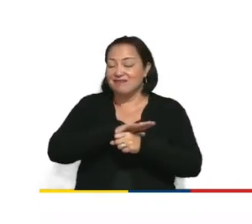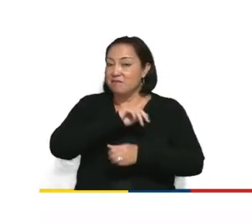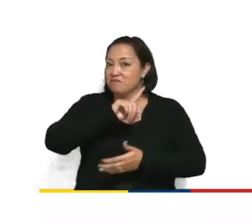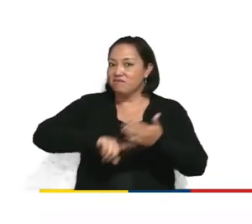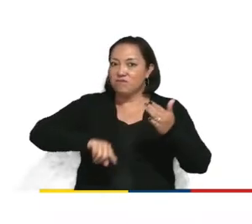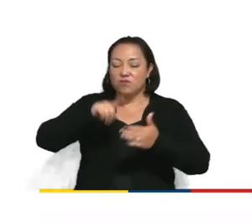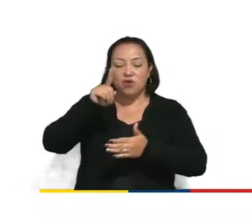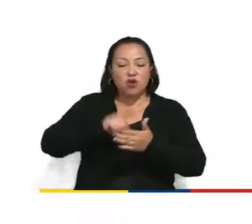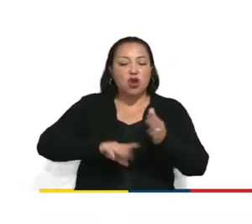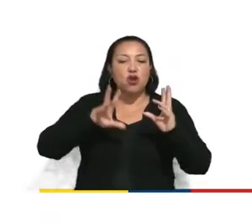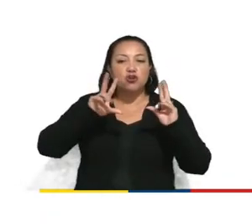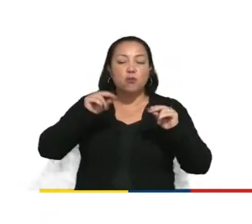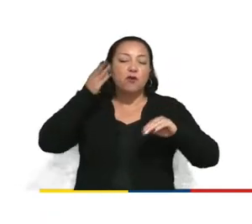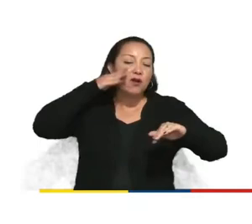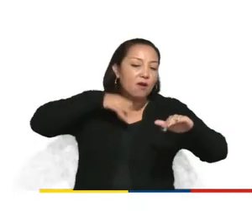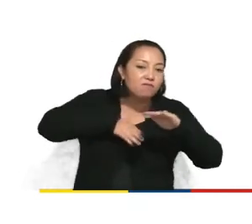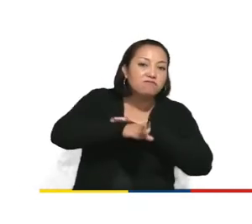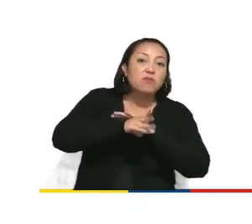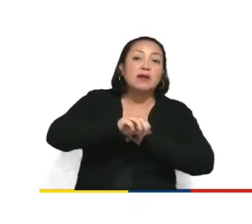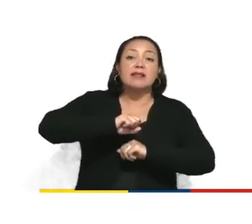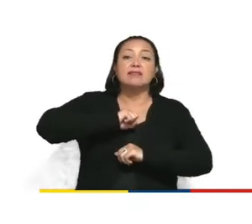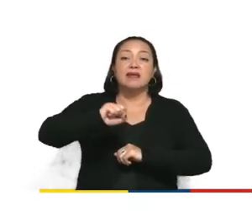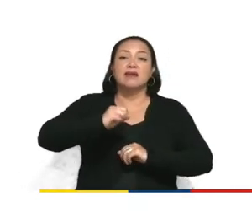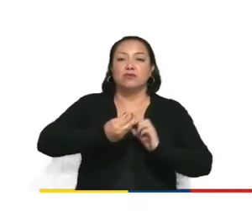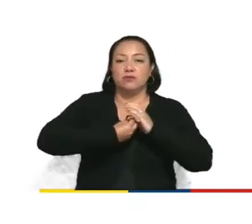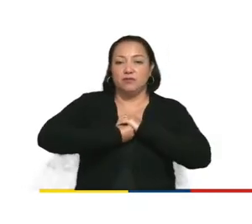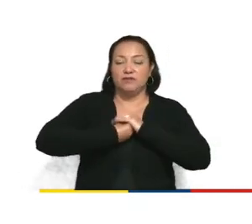invadir este derecho a la privacidad.